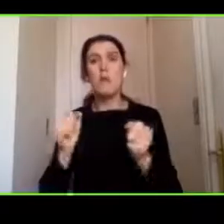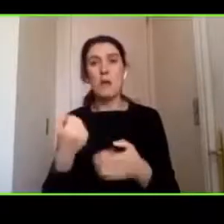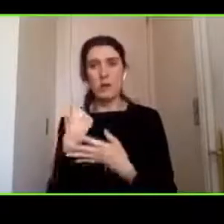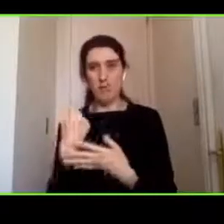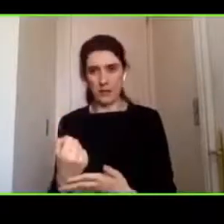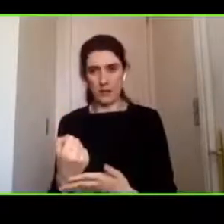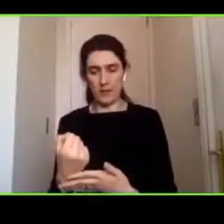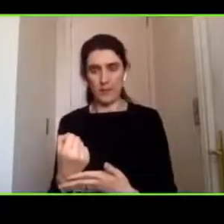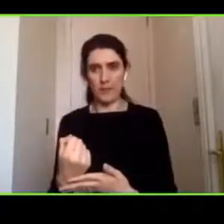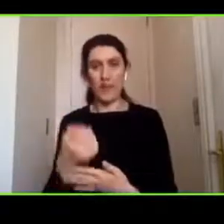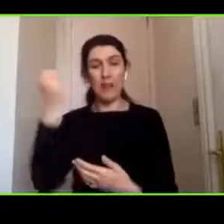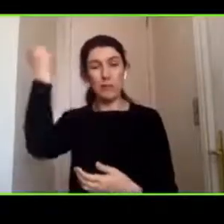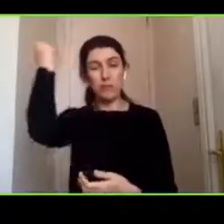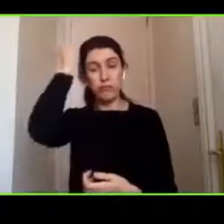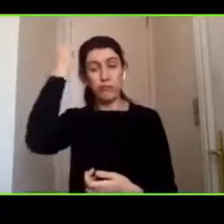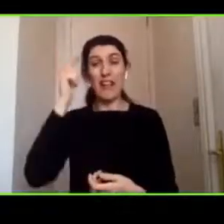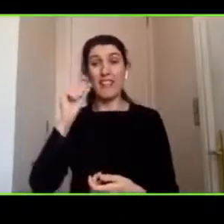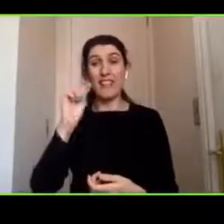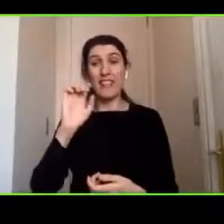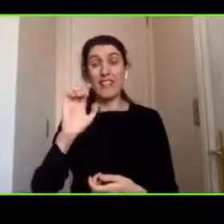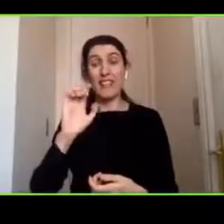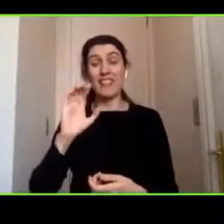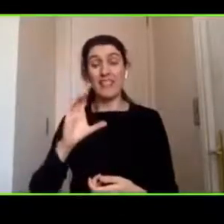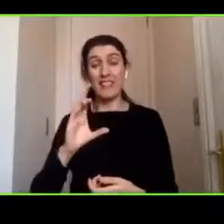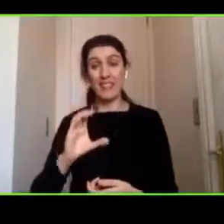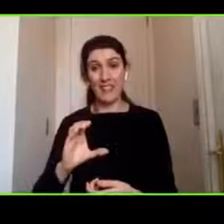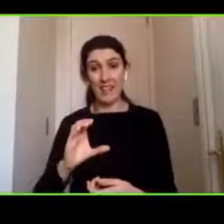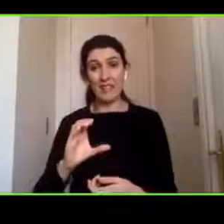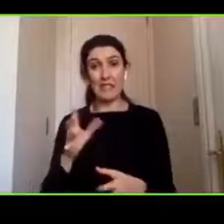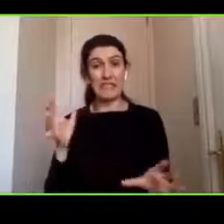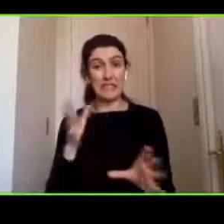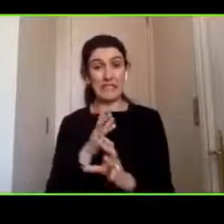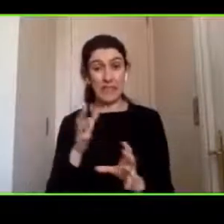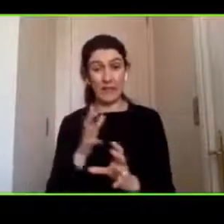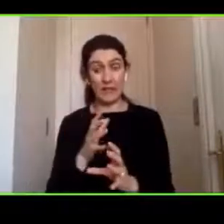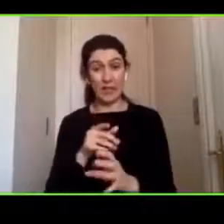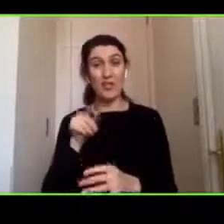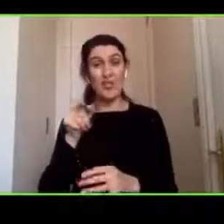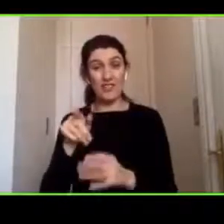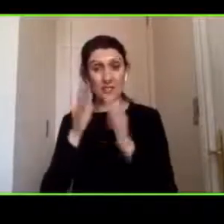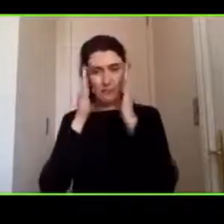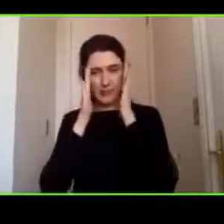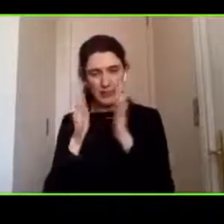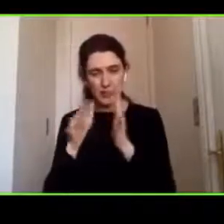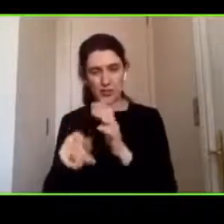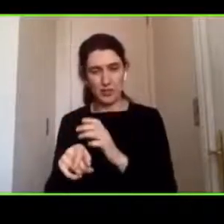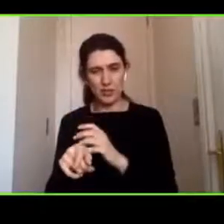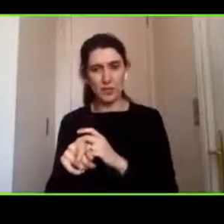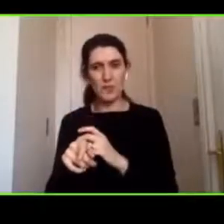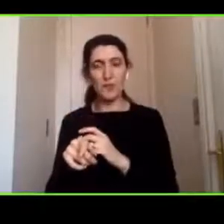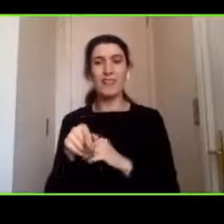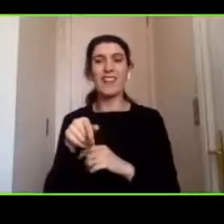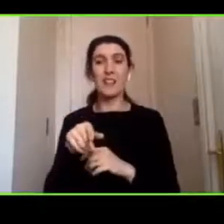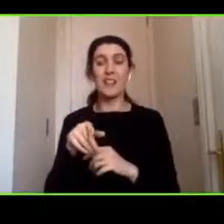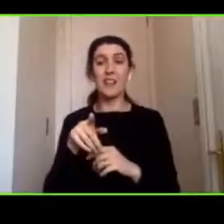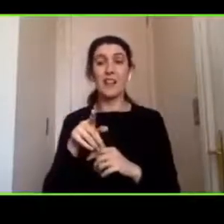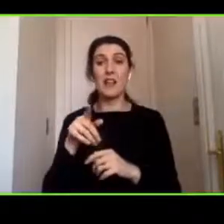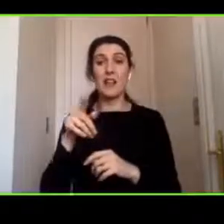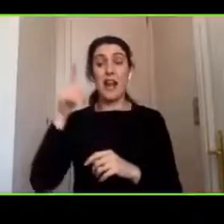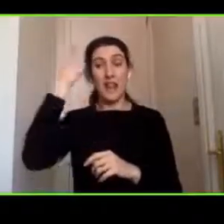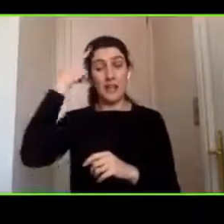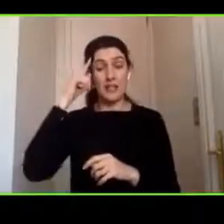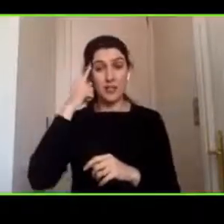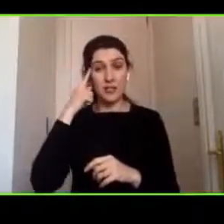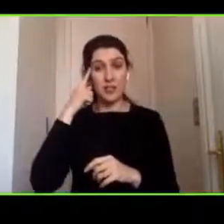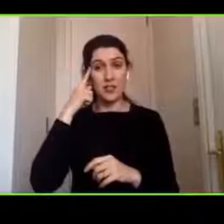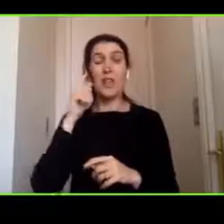va principalmente nuestro foco efectivamente las lesiones impiden muchas veces llegar